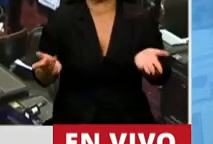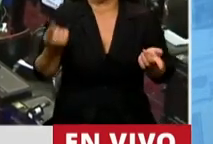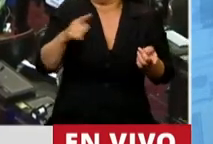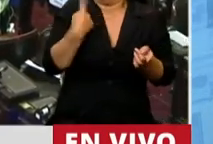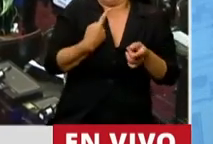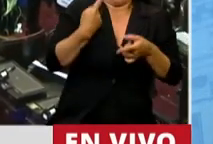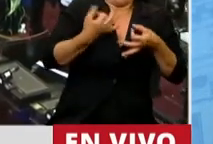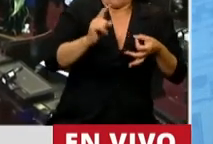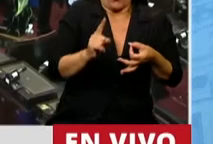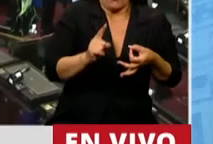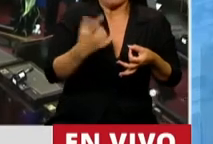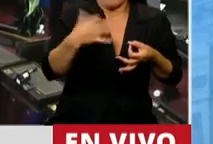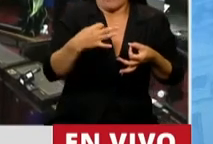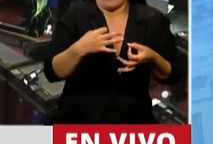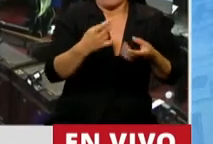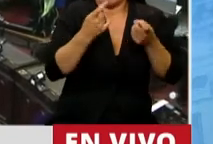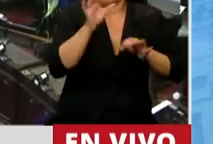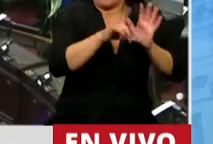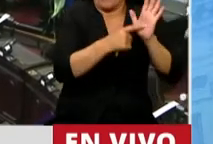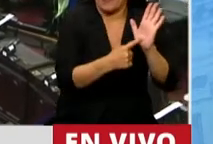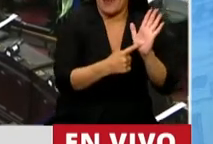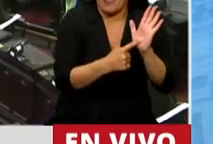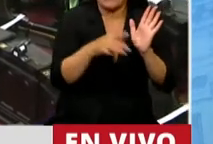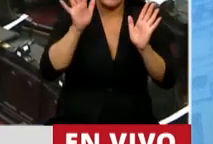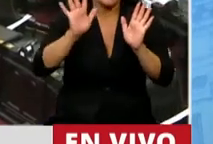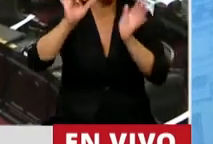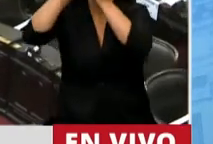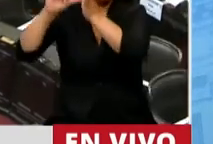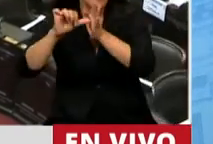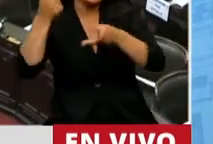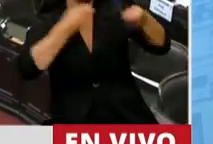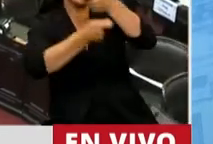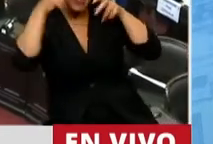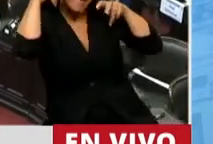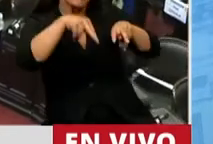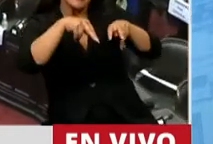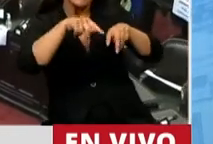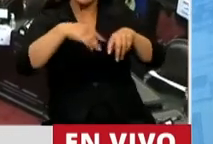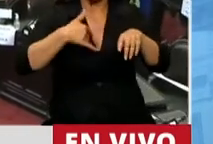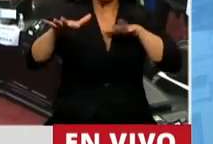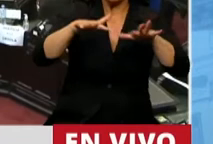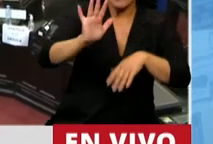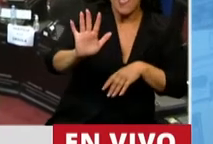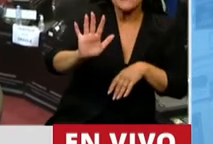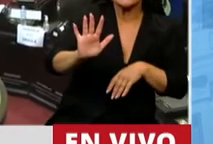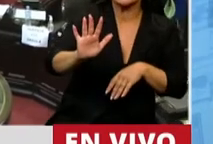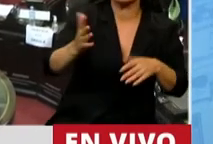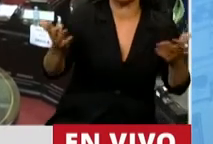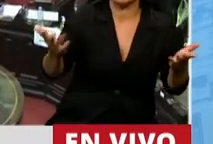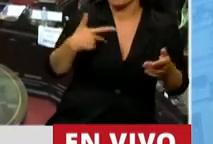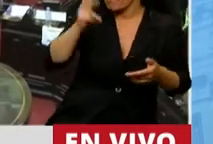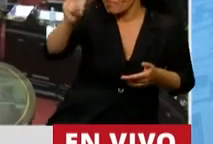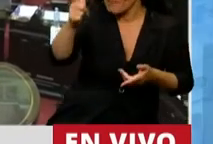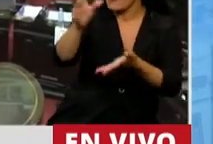estamos, así nos ven los mercados y porque así nos ven los mercados, estimado diputado Heller,